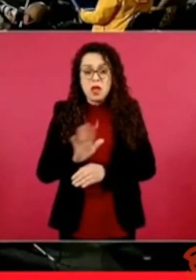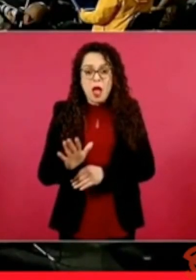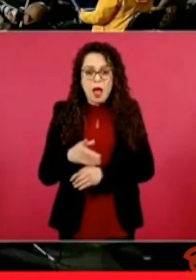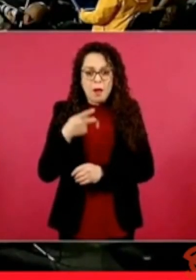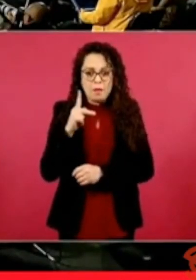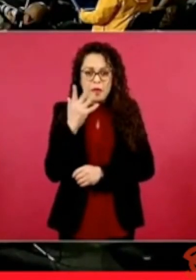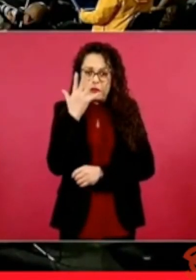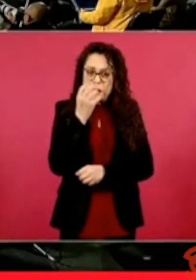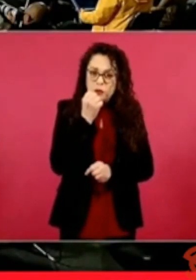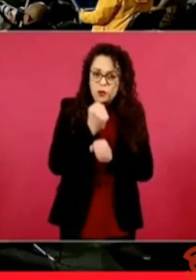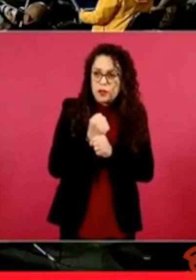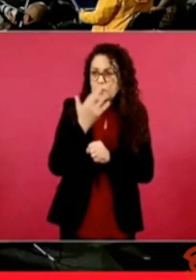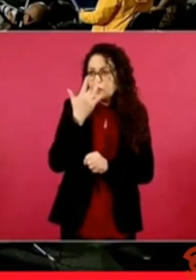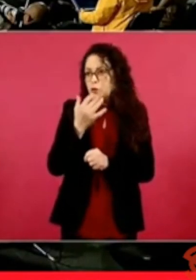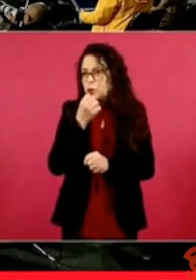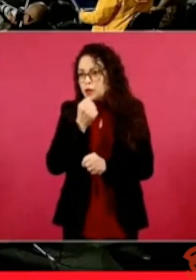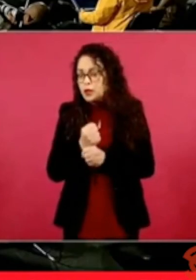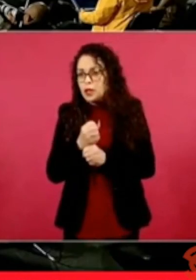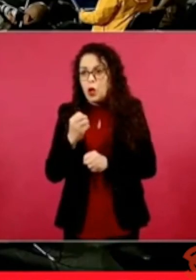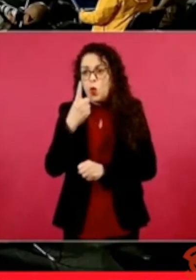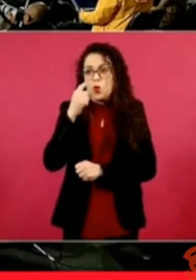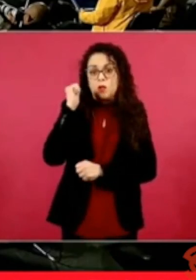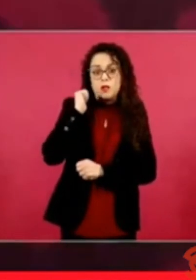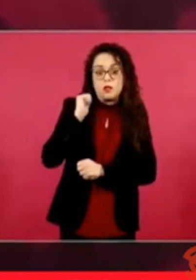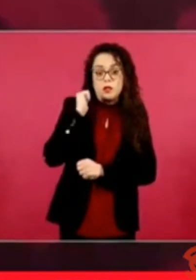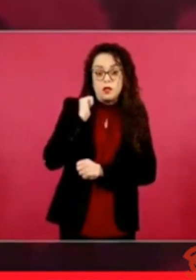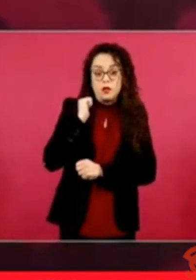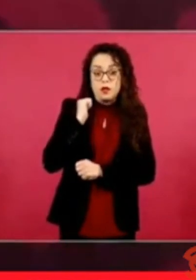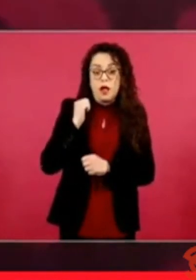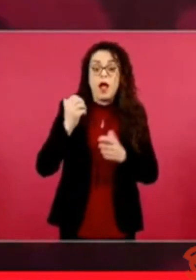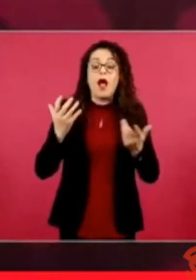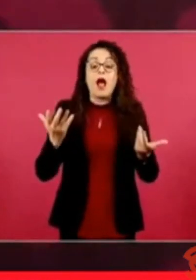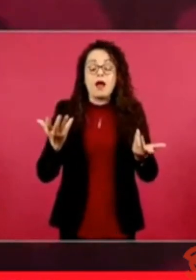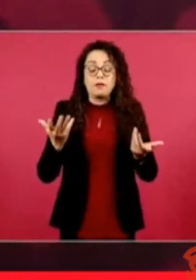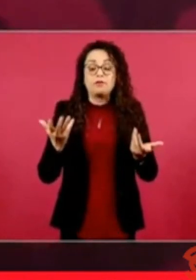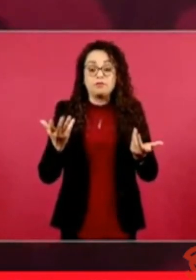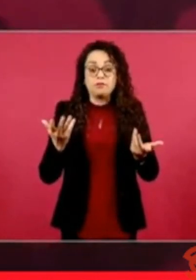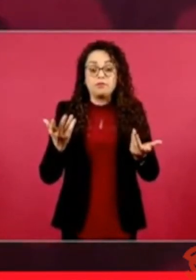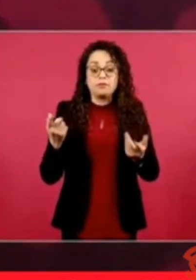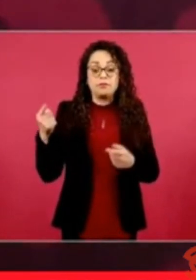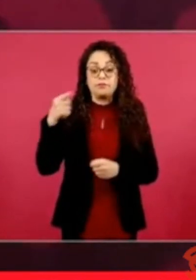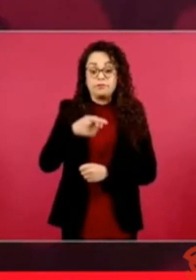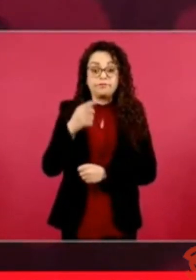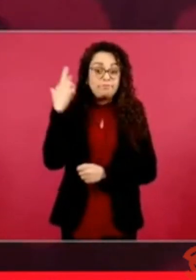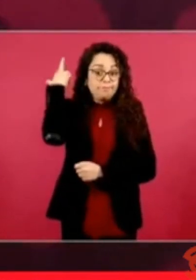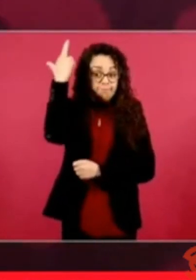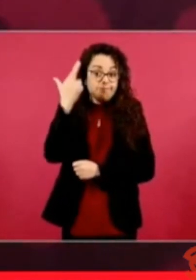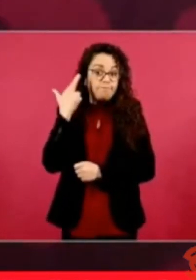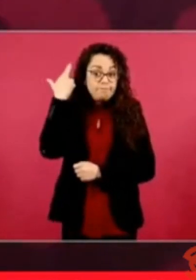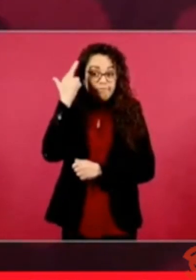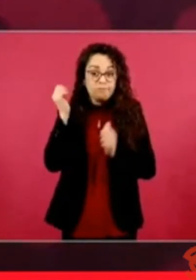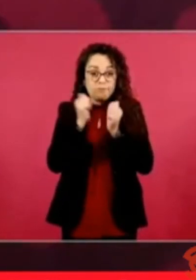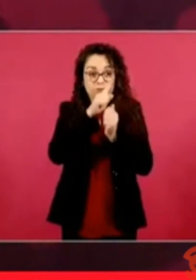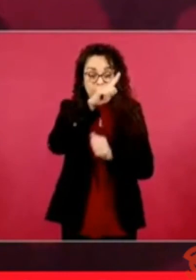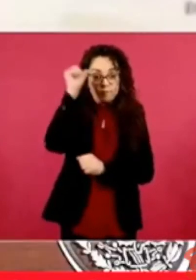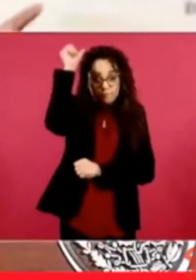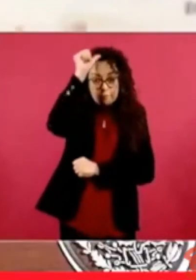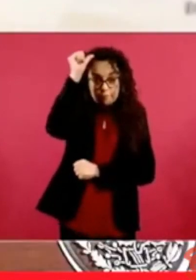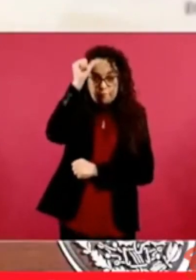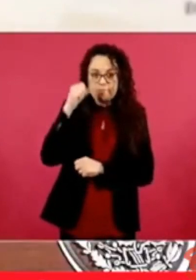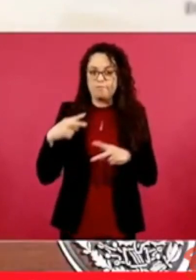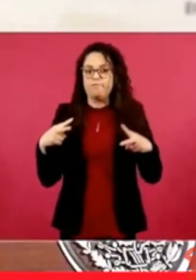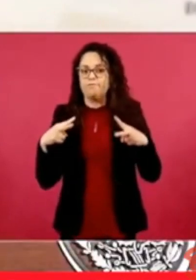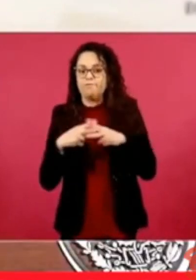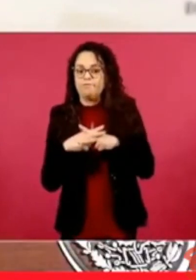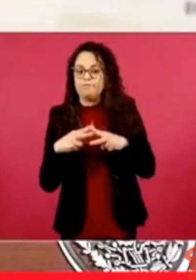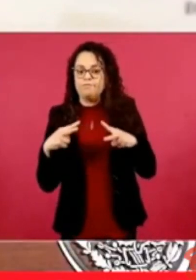años, cada siglo se peleaba el virrey con el arzobispo. Porque en ese